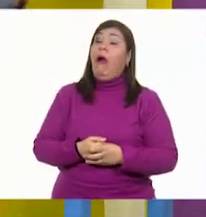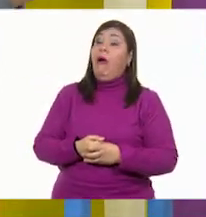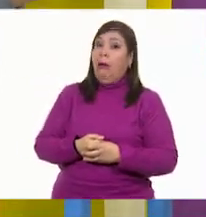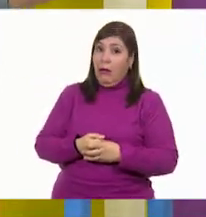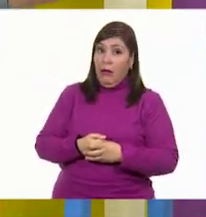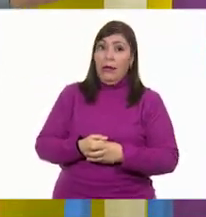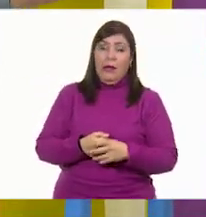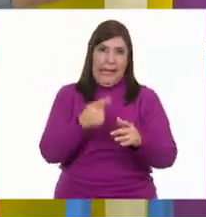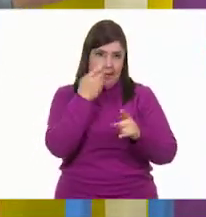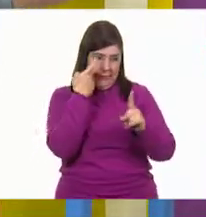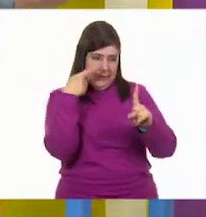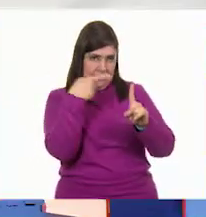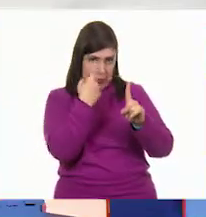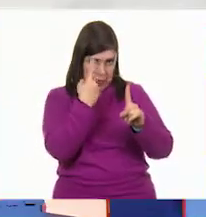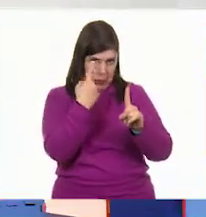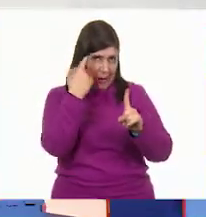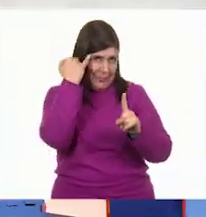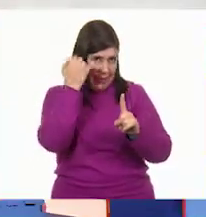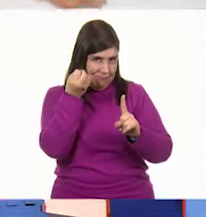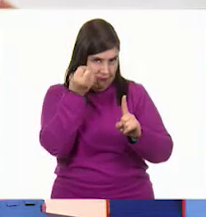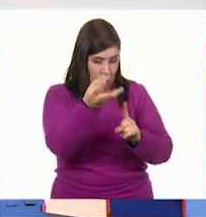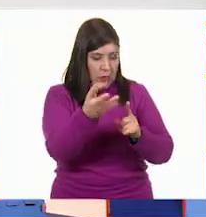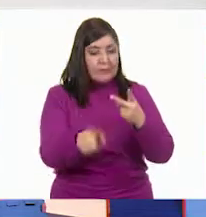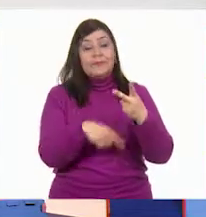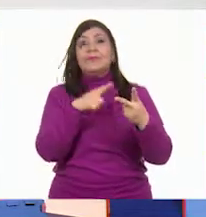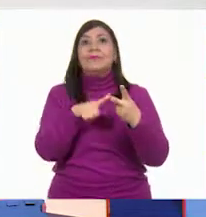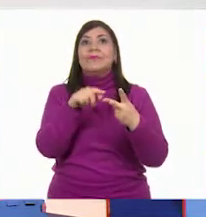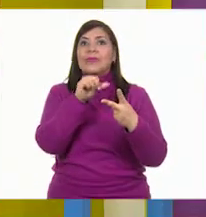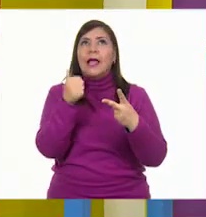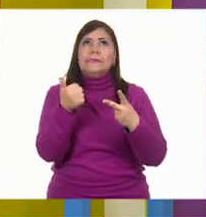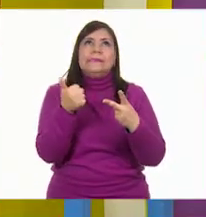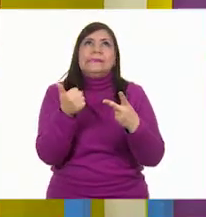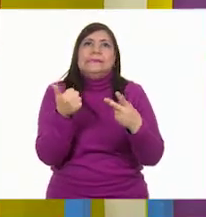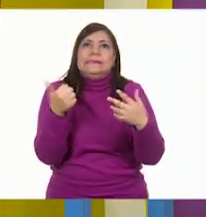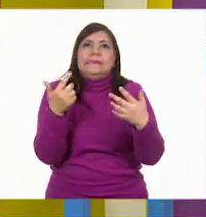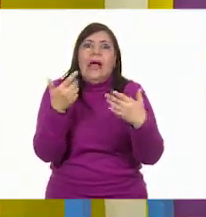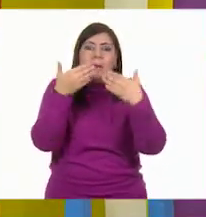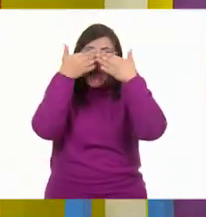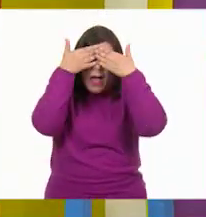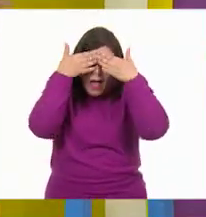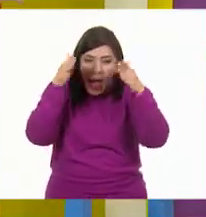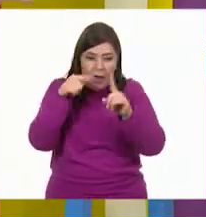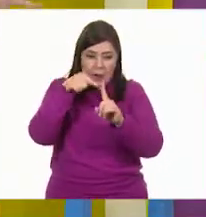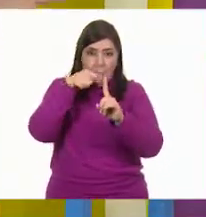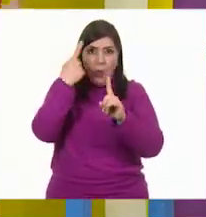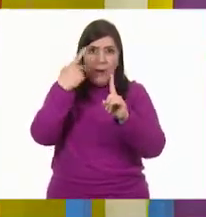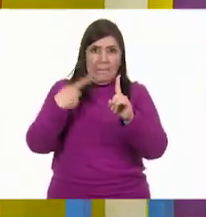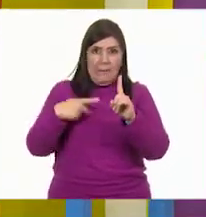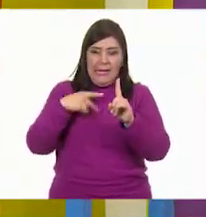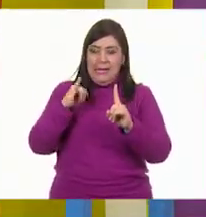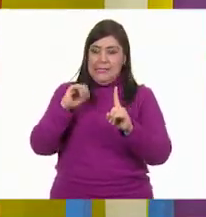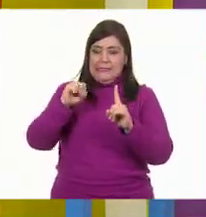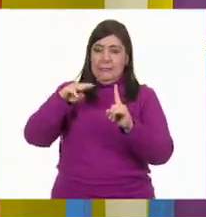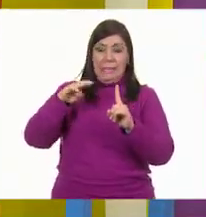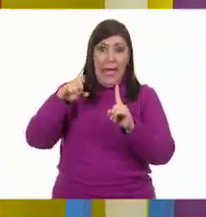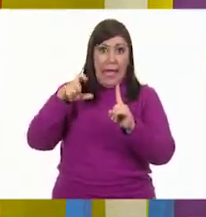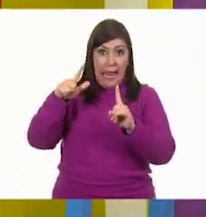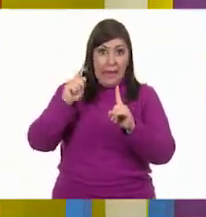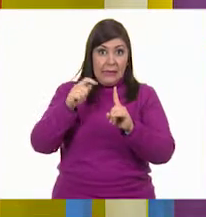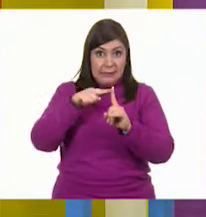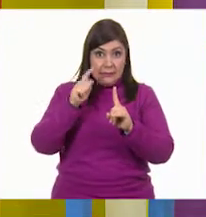Ah, sí, esa es una. La otra es la aventura de una persona que se llama Ishmael